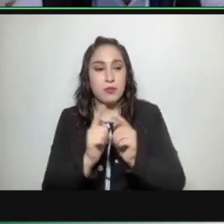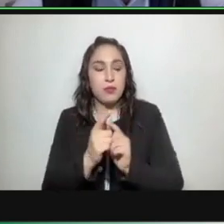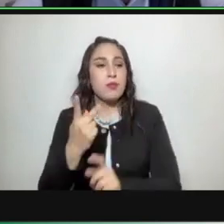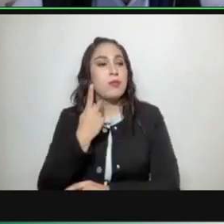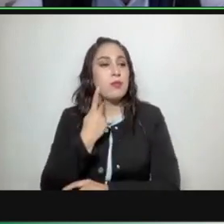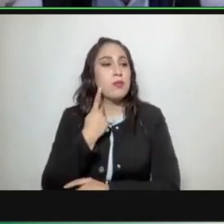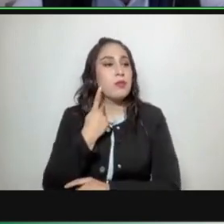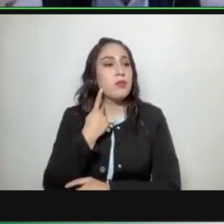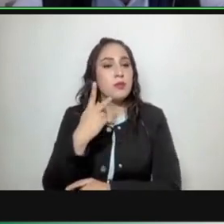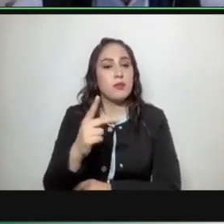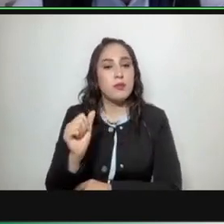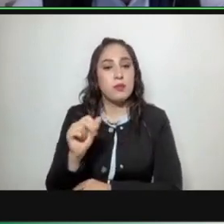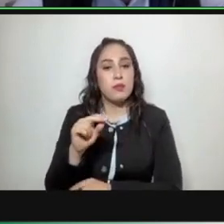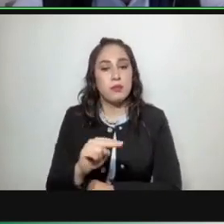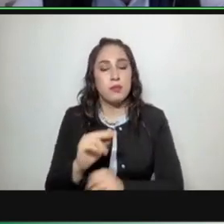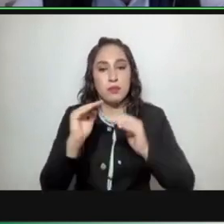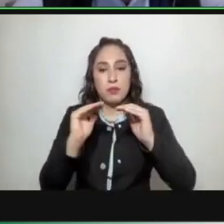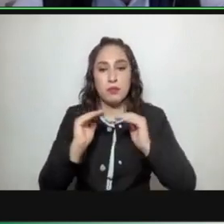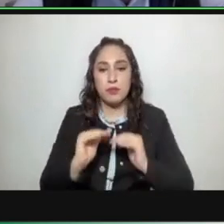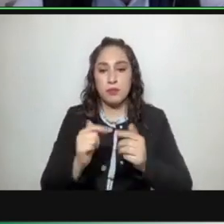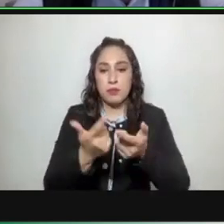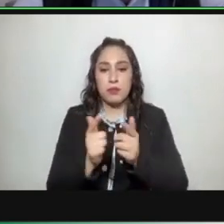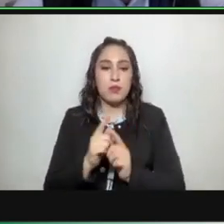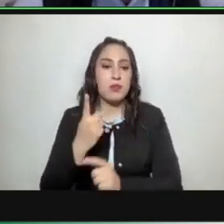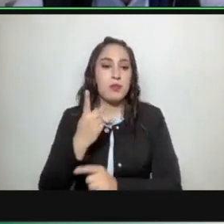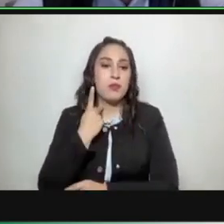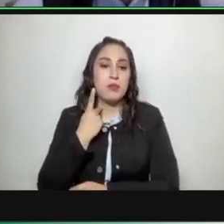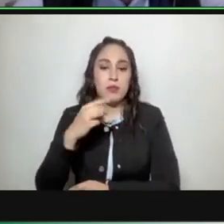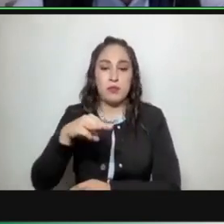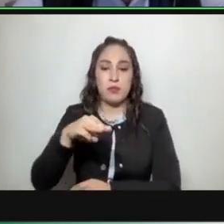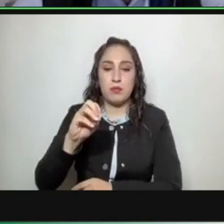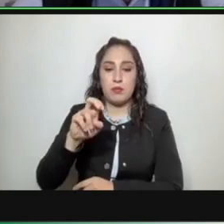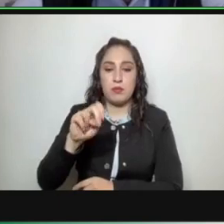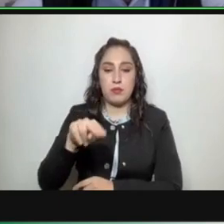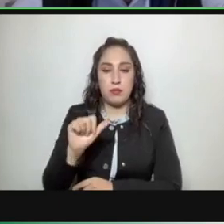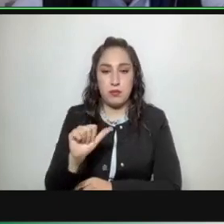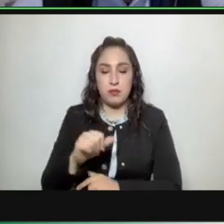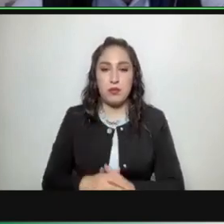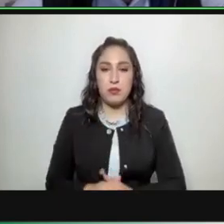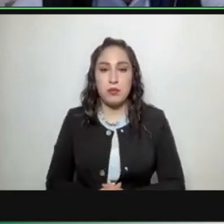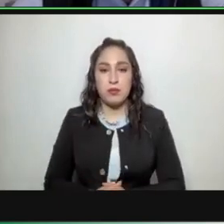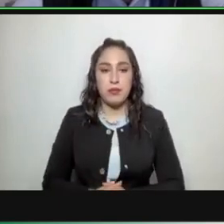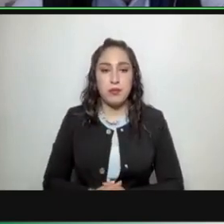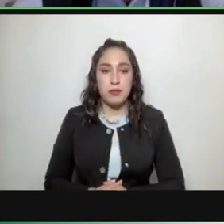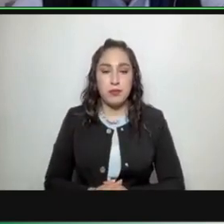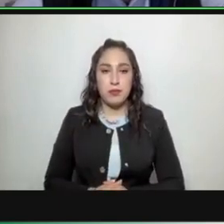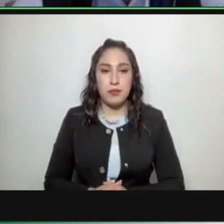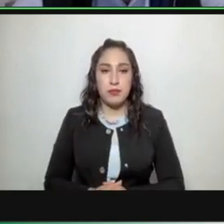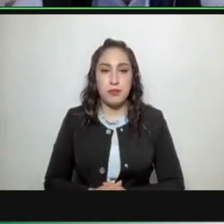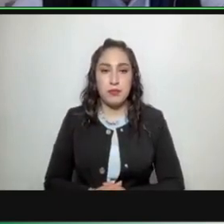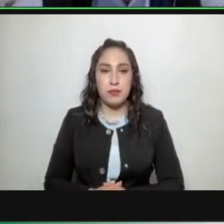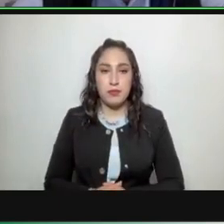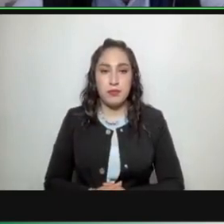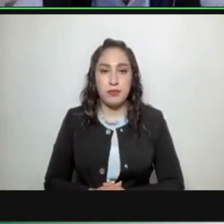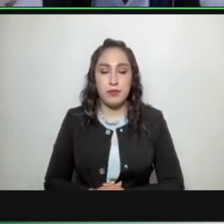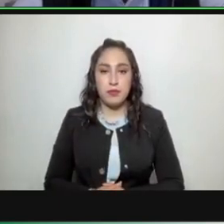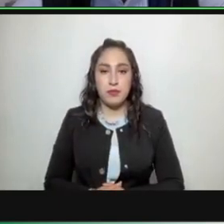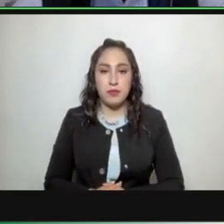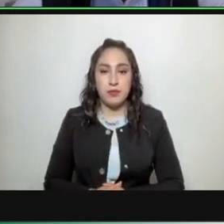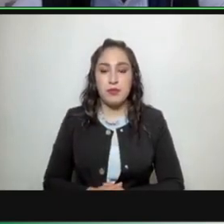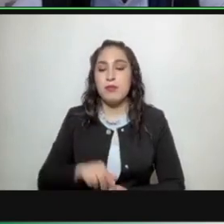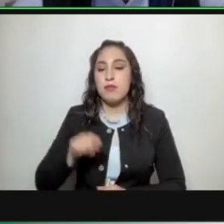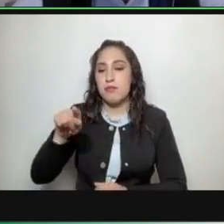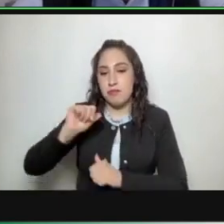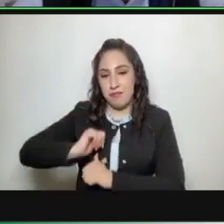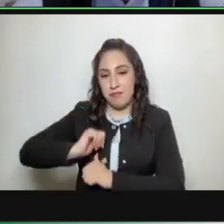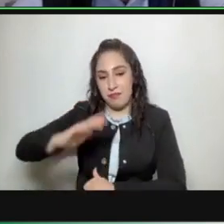del partido de acción nacional y ocho grupo parlamentario de morena quinto intervención de la persona servidora pública